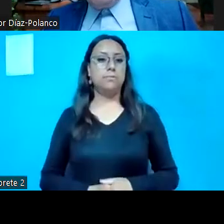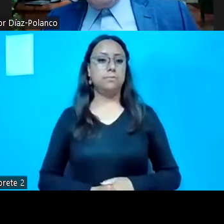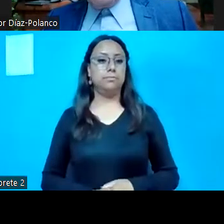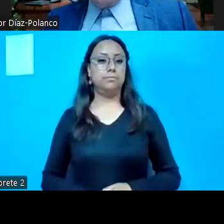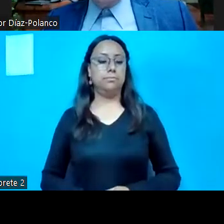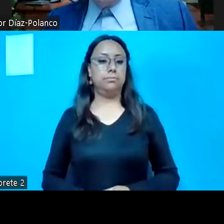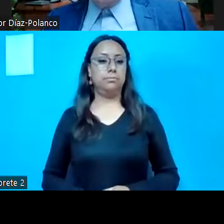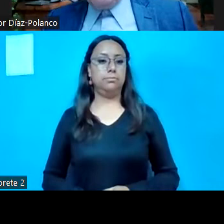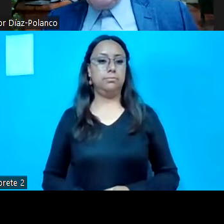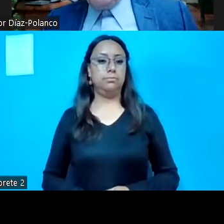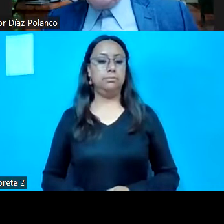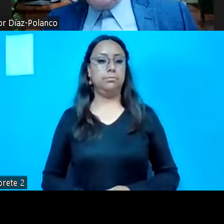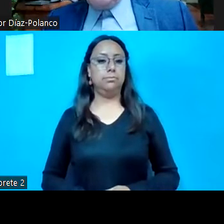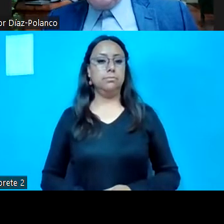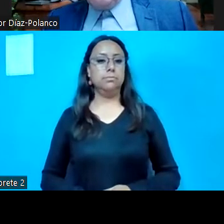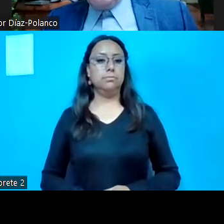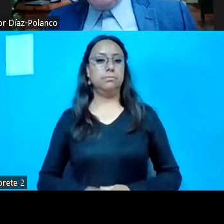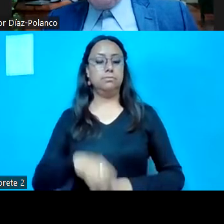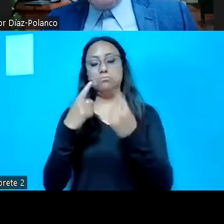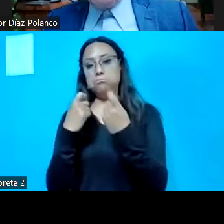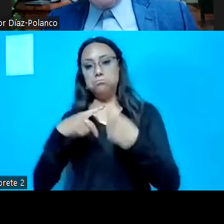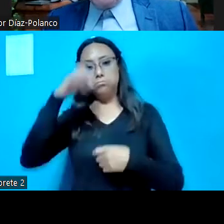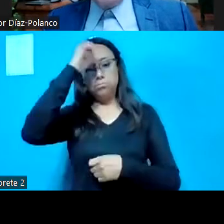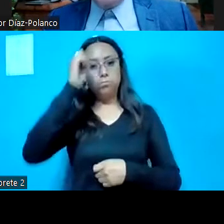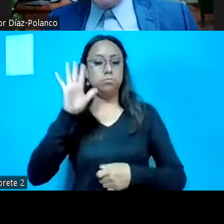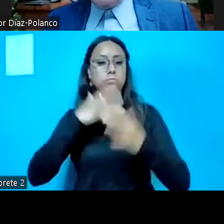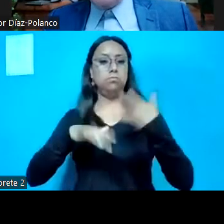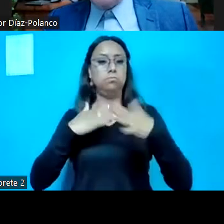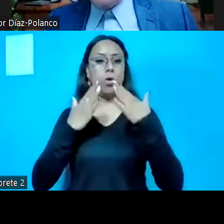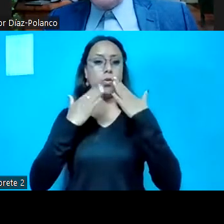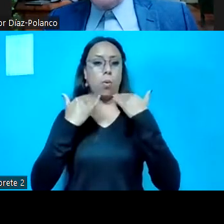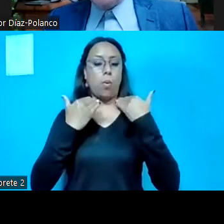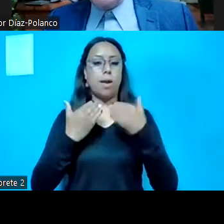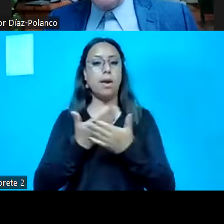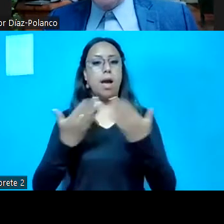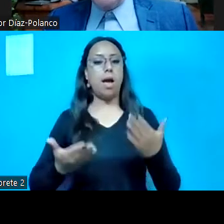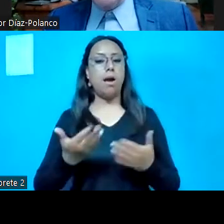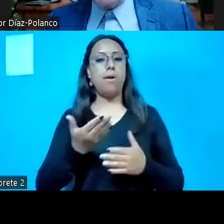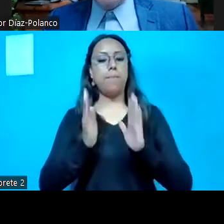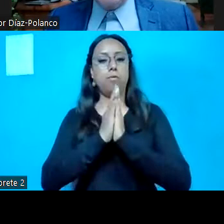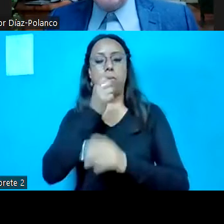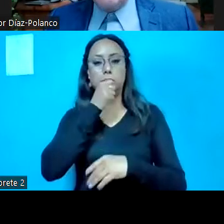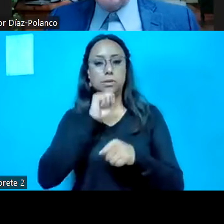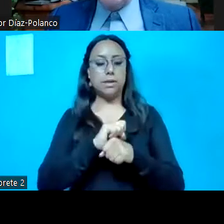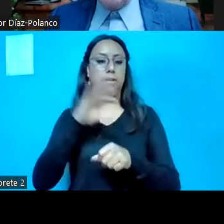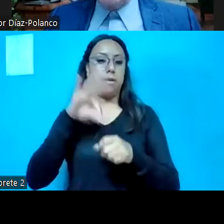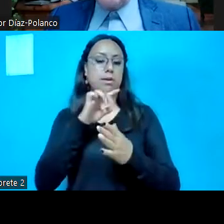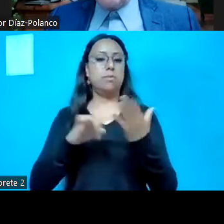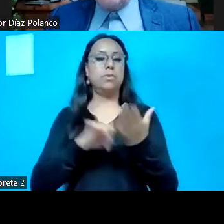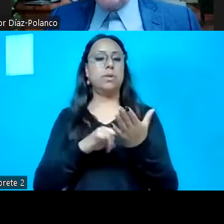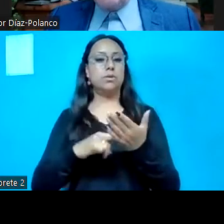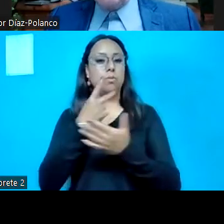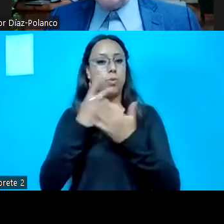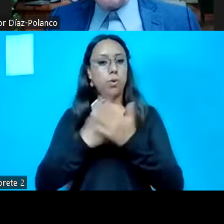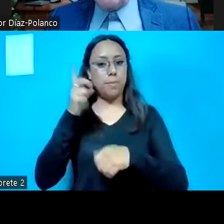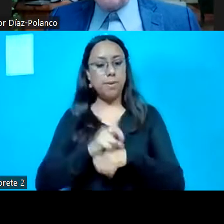En razón de que no existe inconveniente, se solicita al secretario someter a votación el orden del día de la